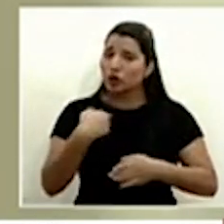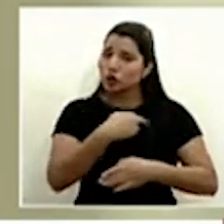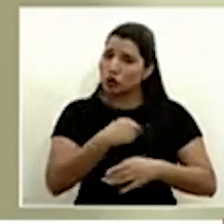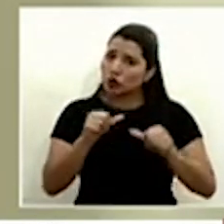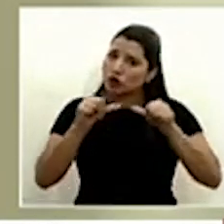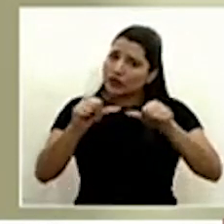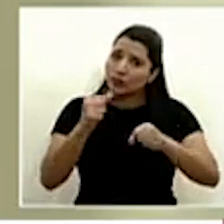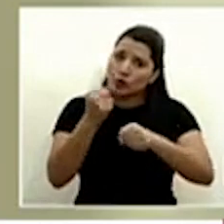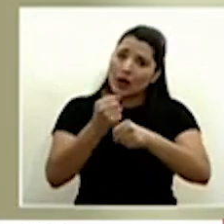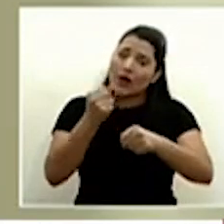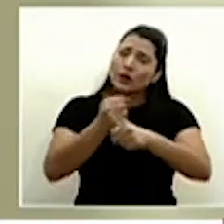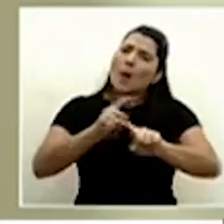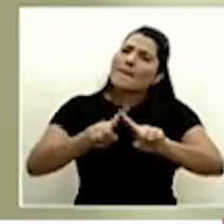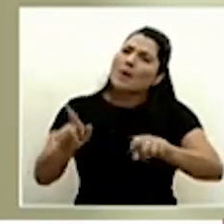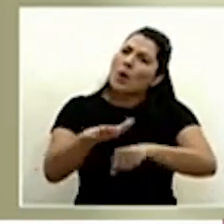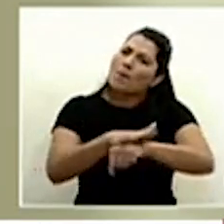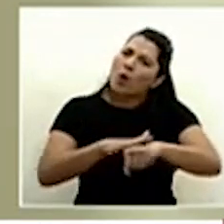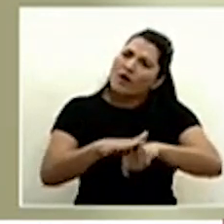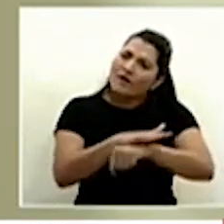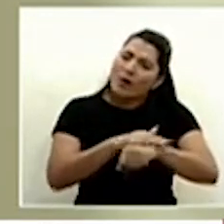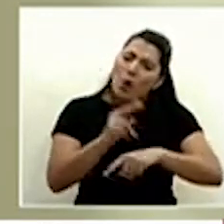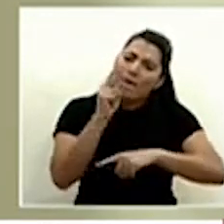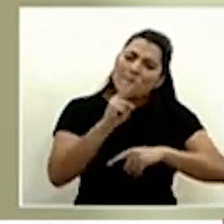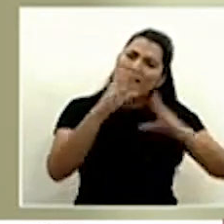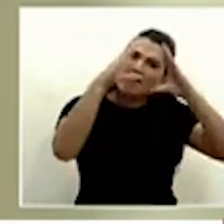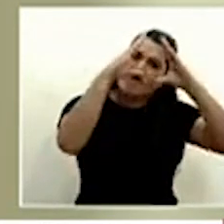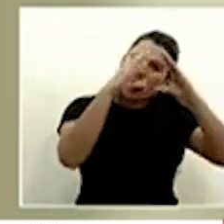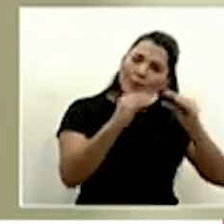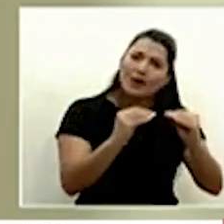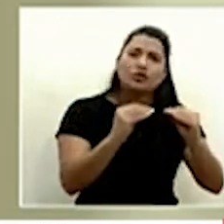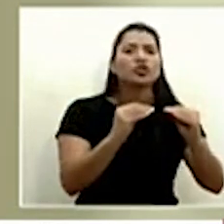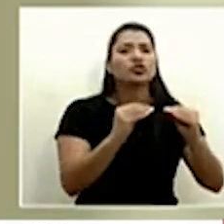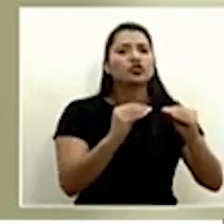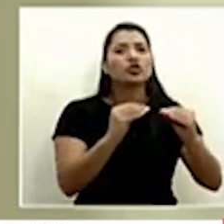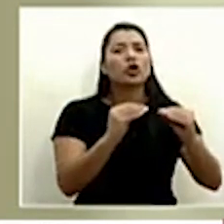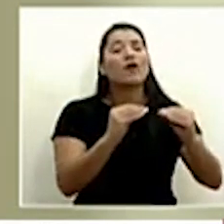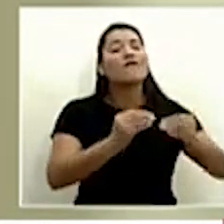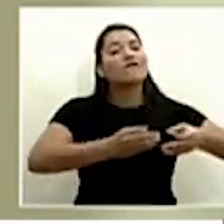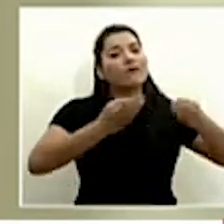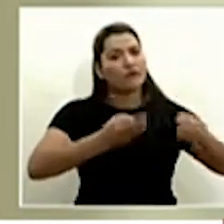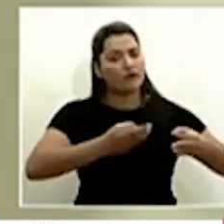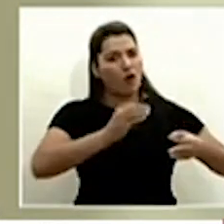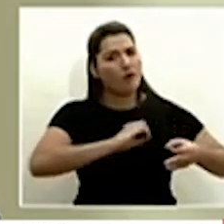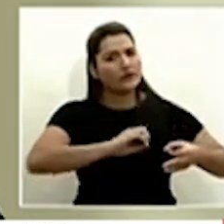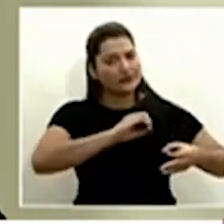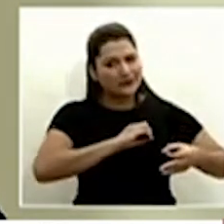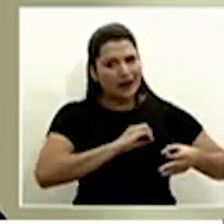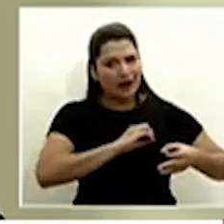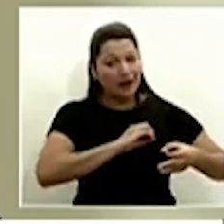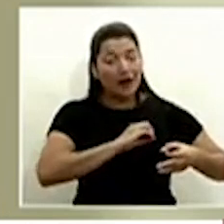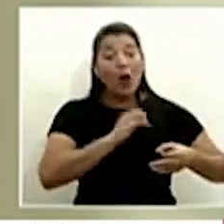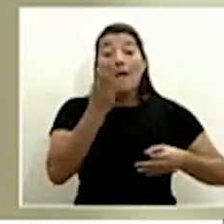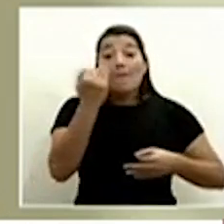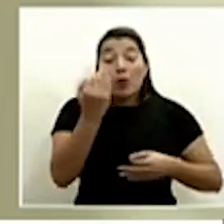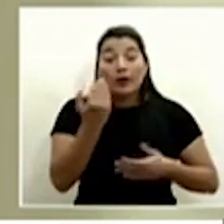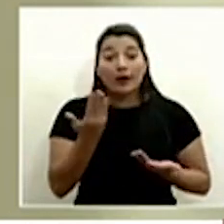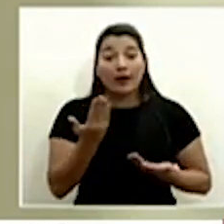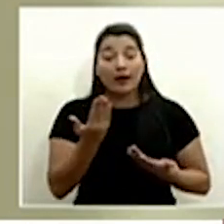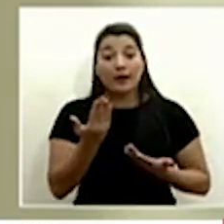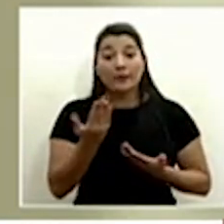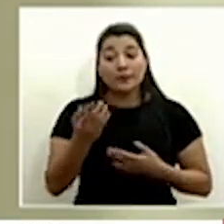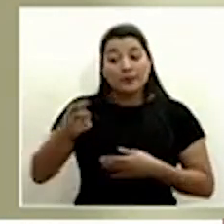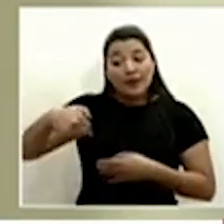infórmense por los medios de comunicación formales porque ellos hacen su trabajo